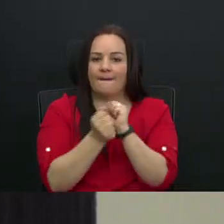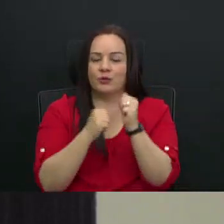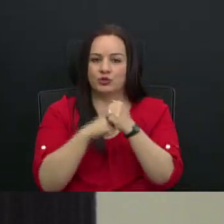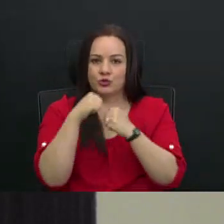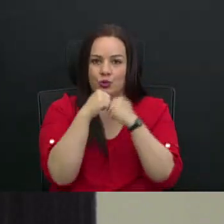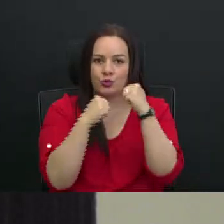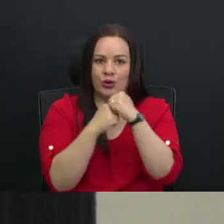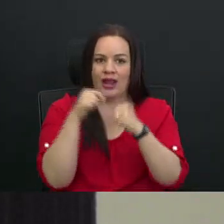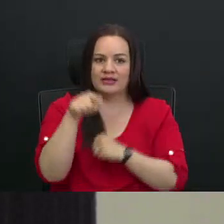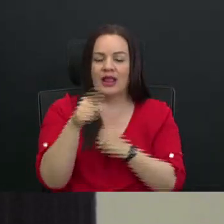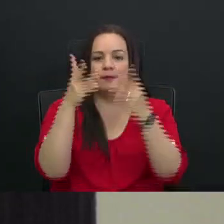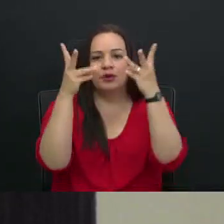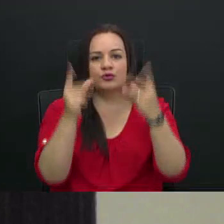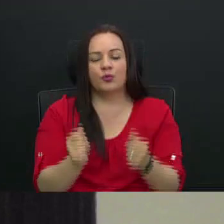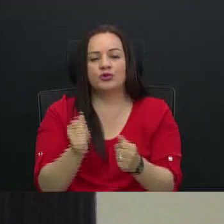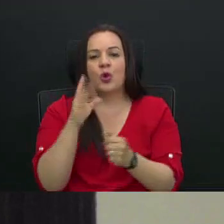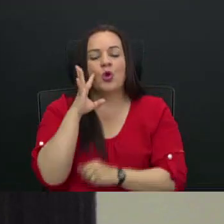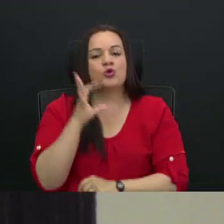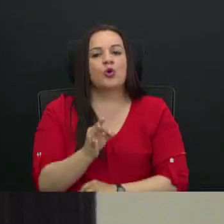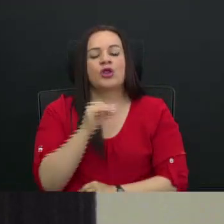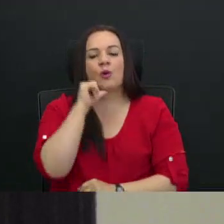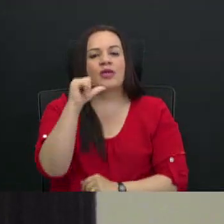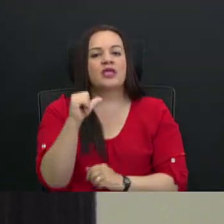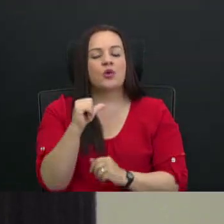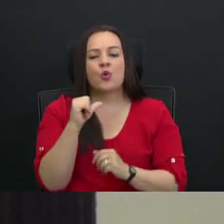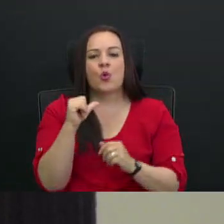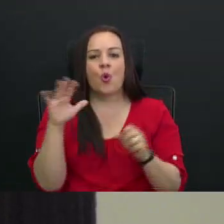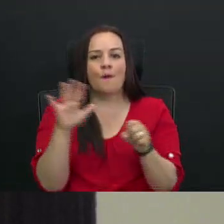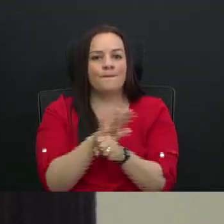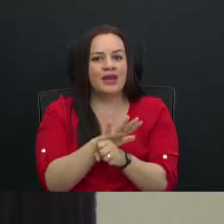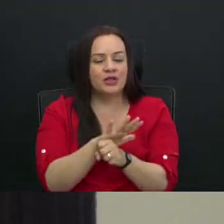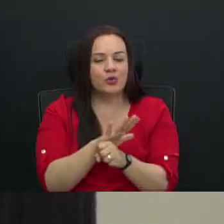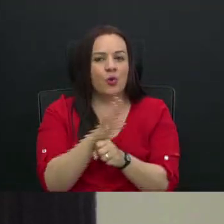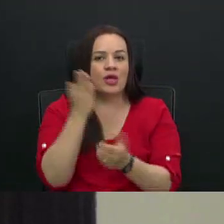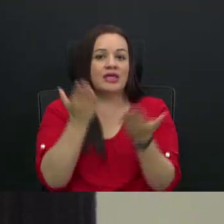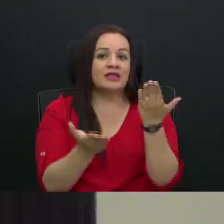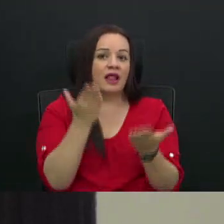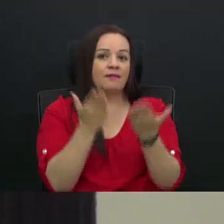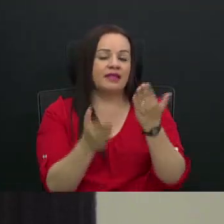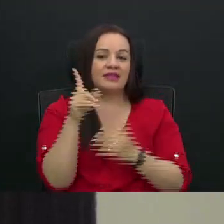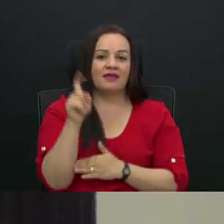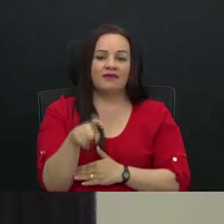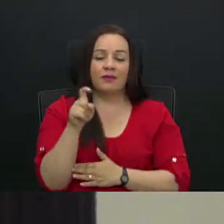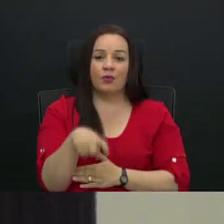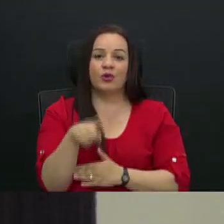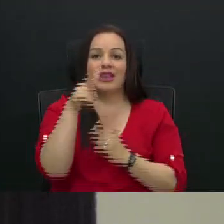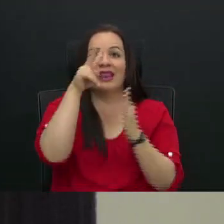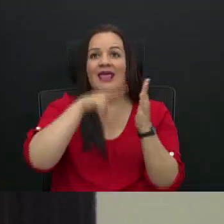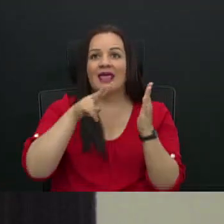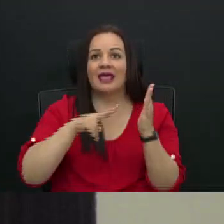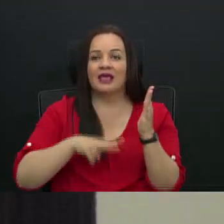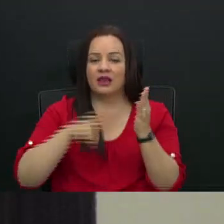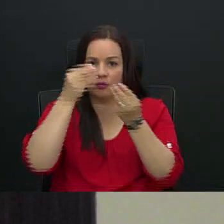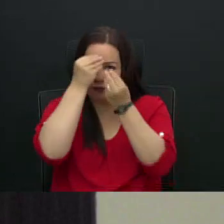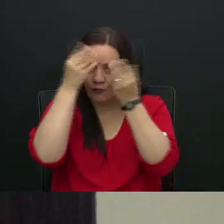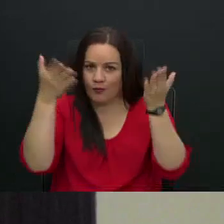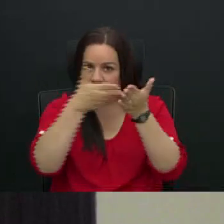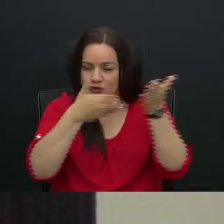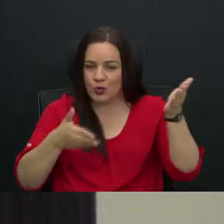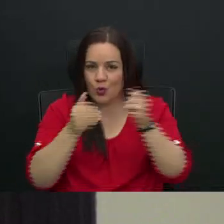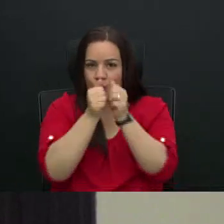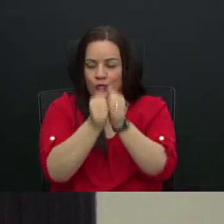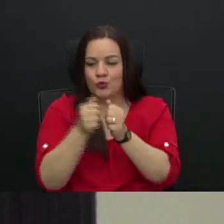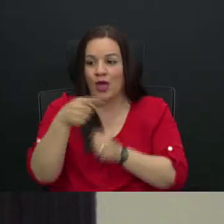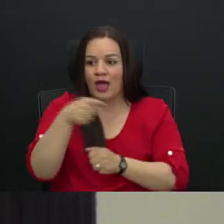en el presupuesto, yo creo que está siendo incompleto y tal vez deberíamos leer el comunicado juntos, porque lo que a ellos les importa